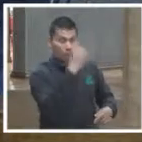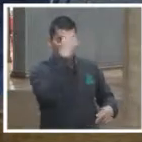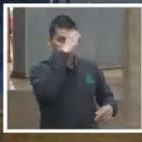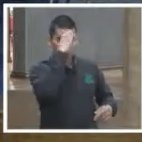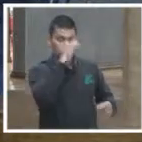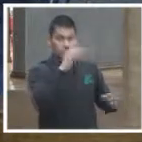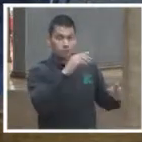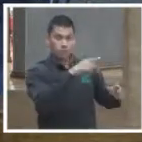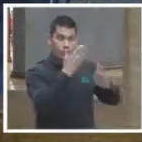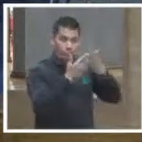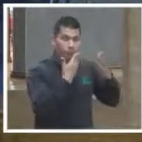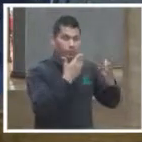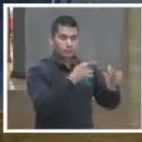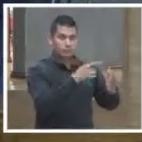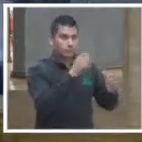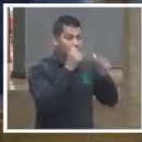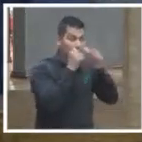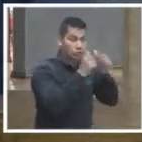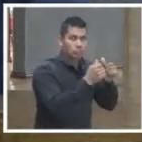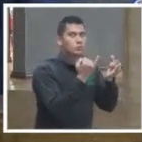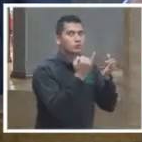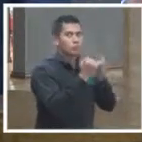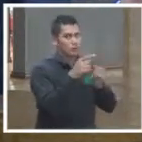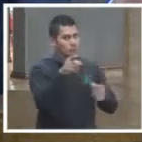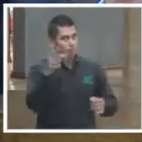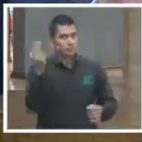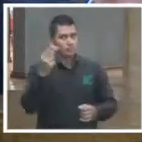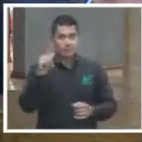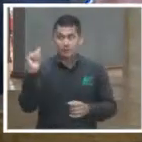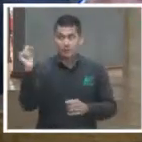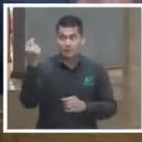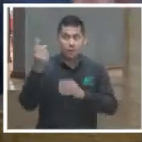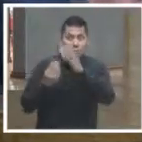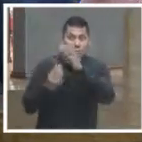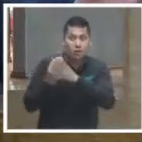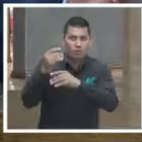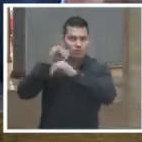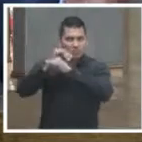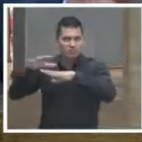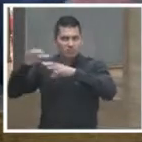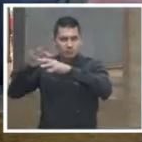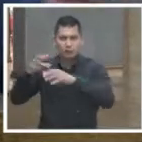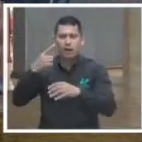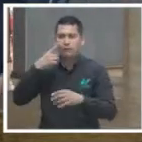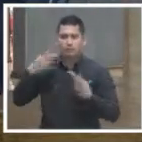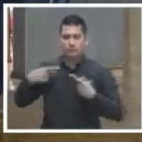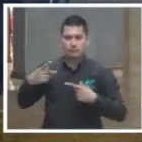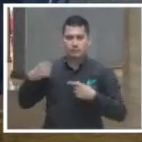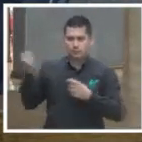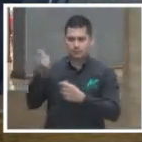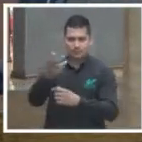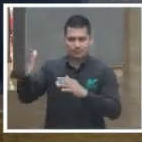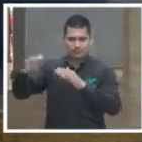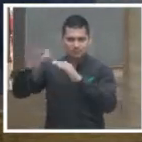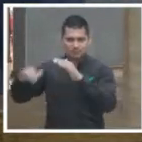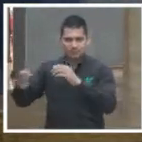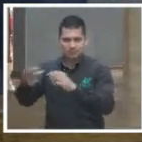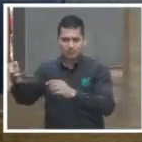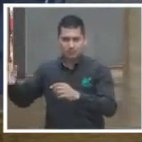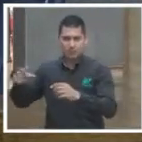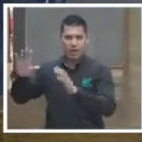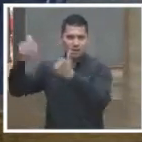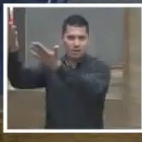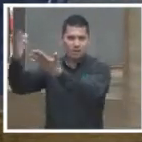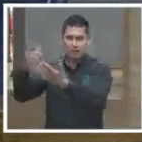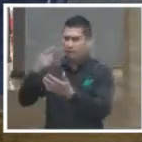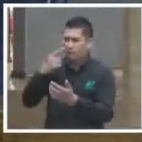aprovechemos las nuevas tecnologías para escuchar al ciudadano, que muchas veces tiene mucho más que decir, inclusive que